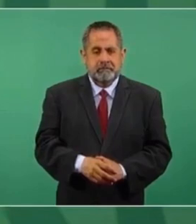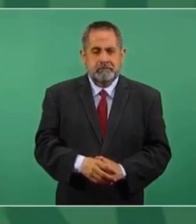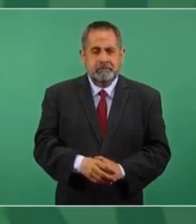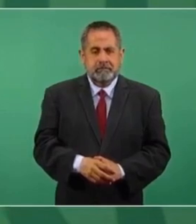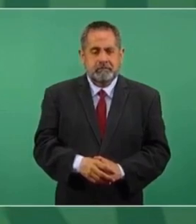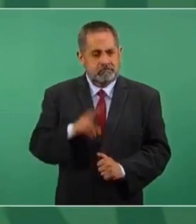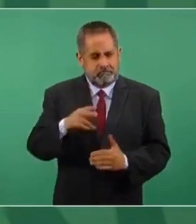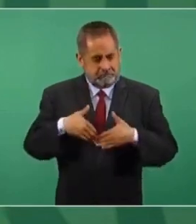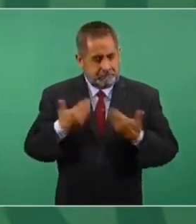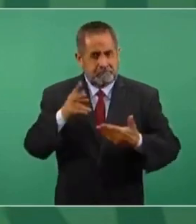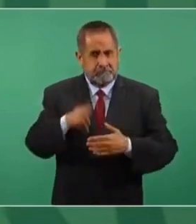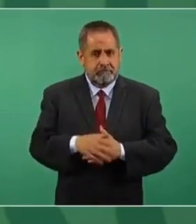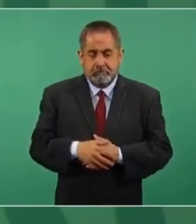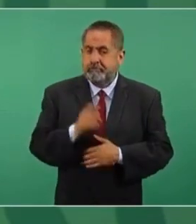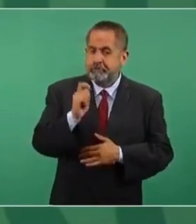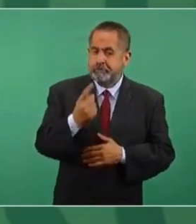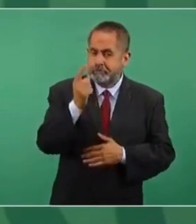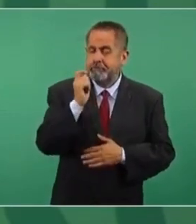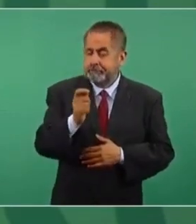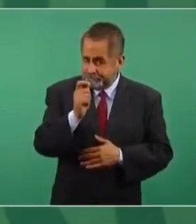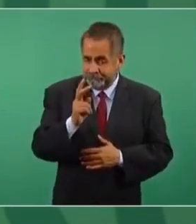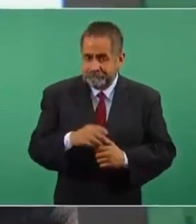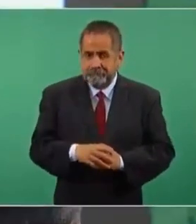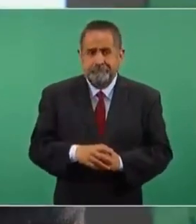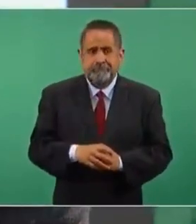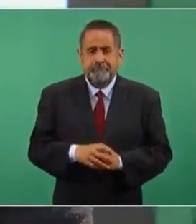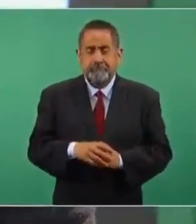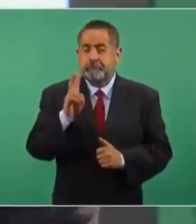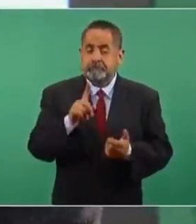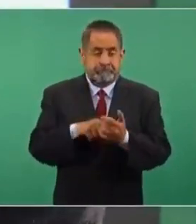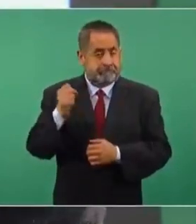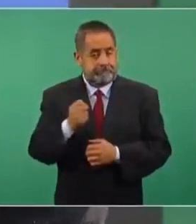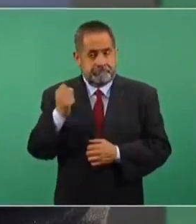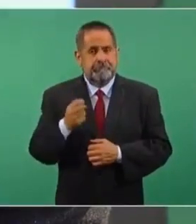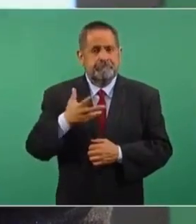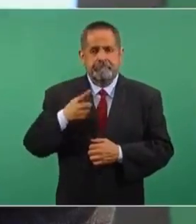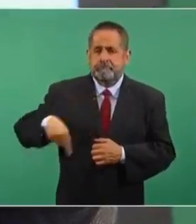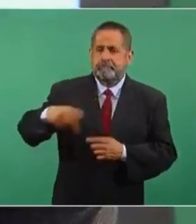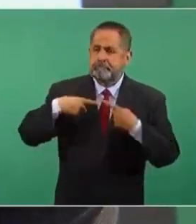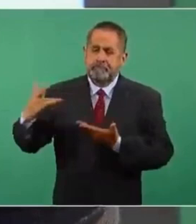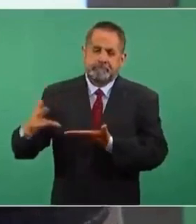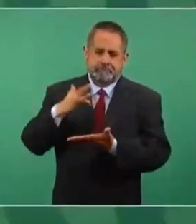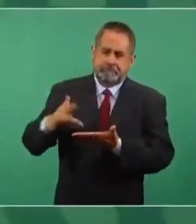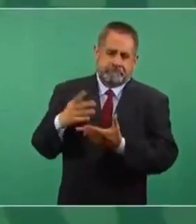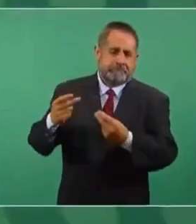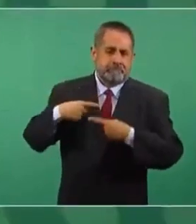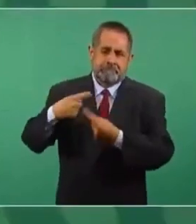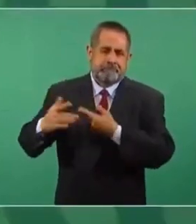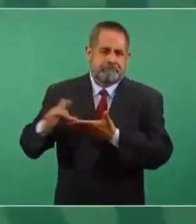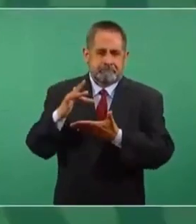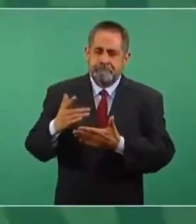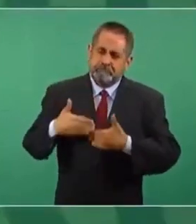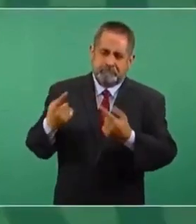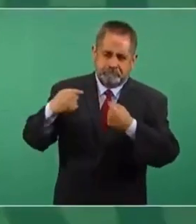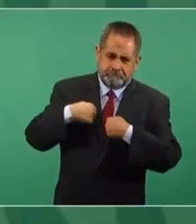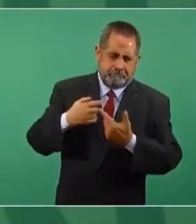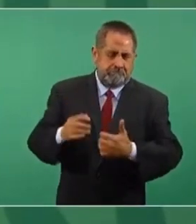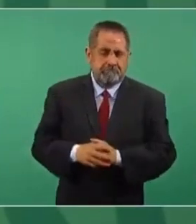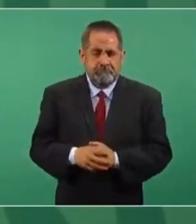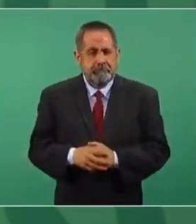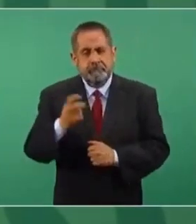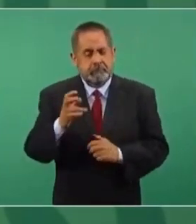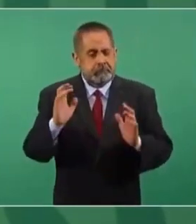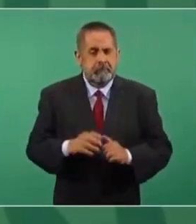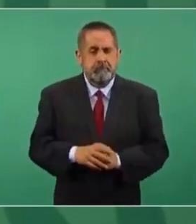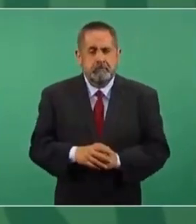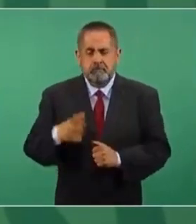Hablando con franqueza, nada más que afortunadamente tenemos el apoyo del pueblo, de la gente, que nos tiene confianza. Entonces,